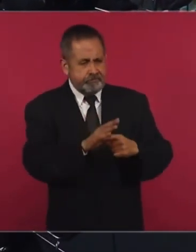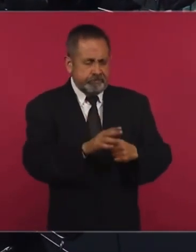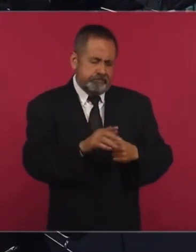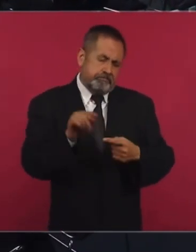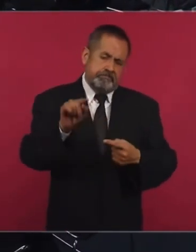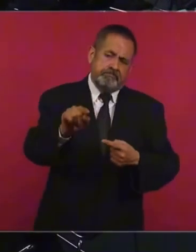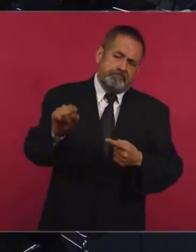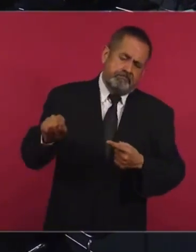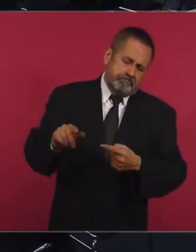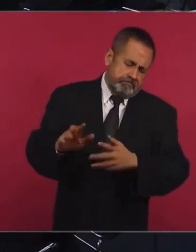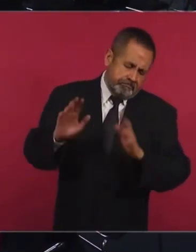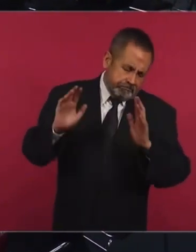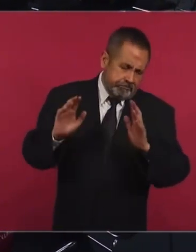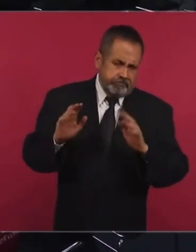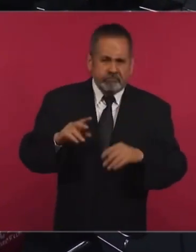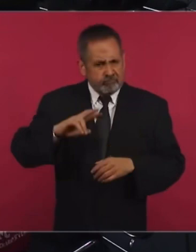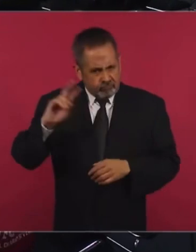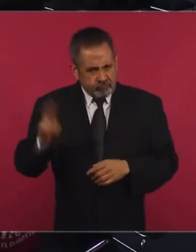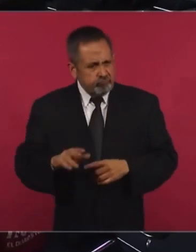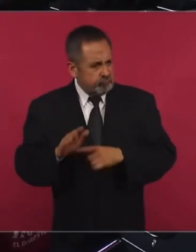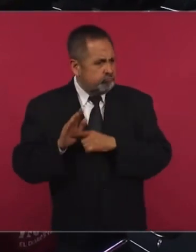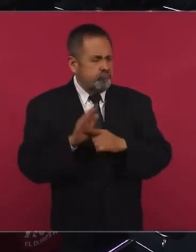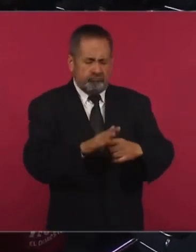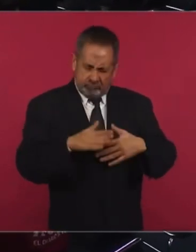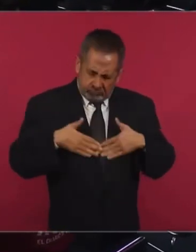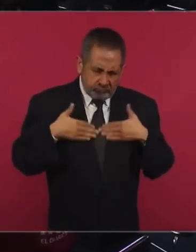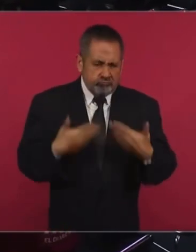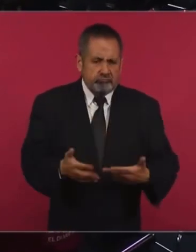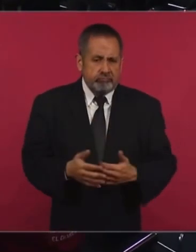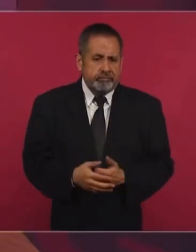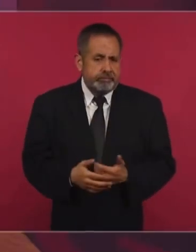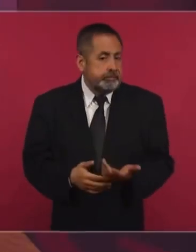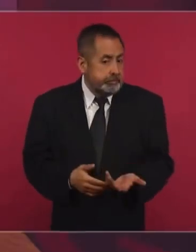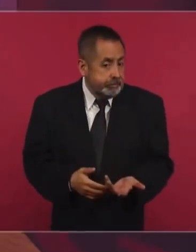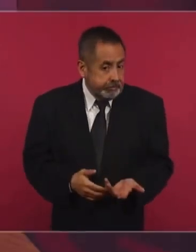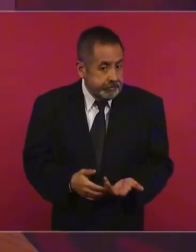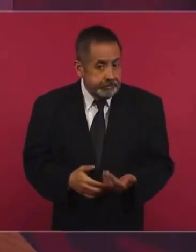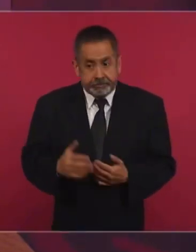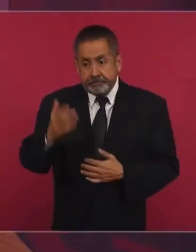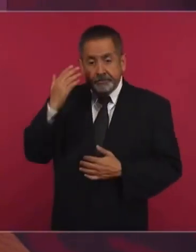actuaron de esa forma o bajo ese supuesto